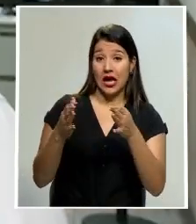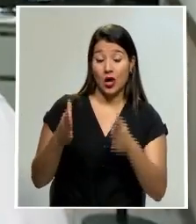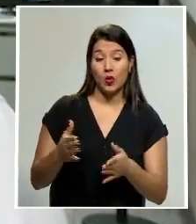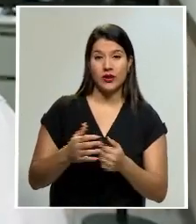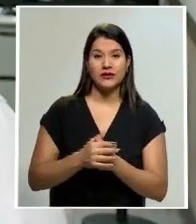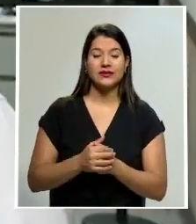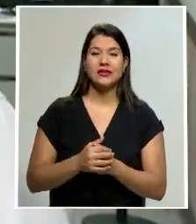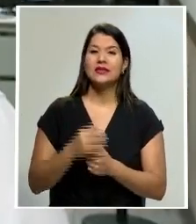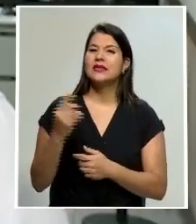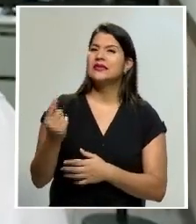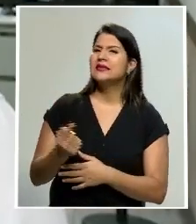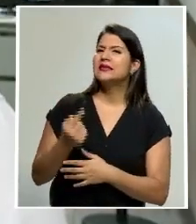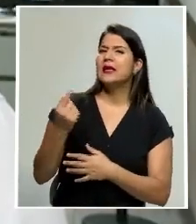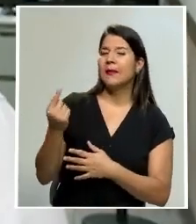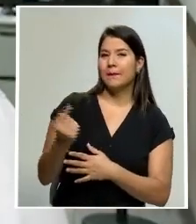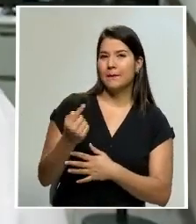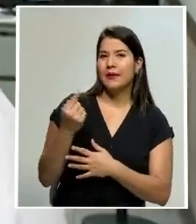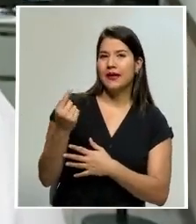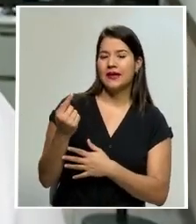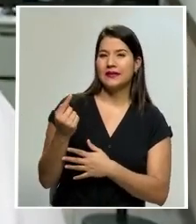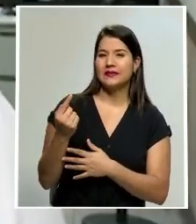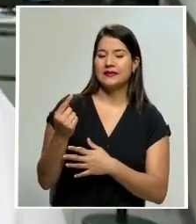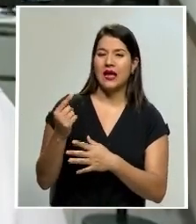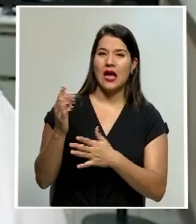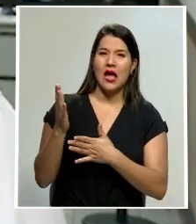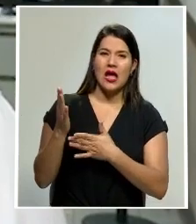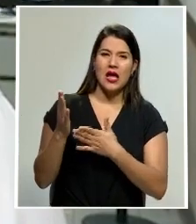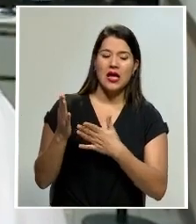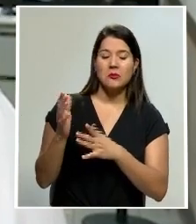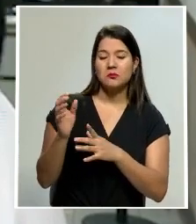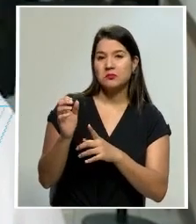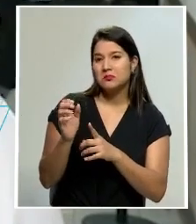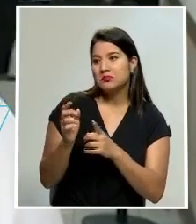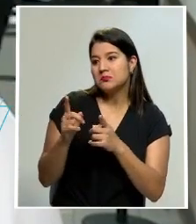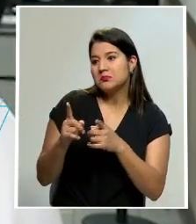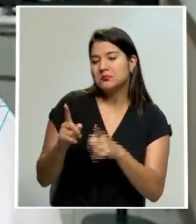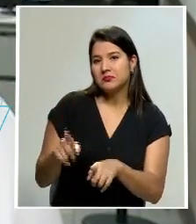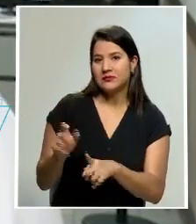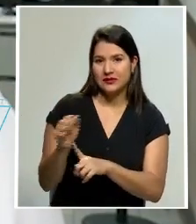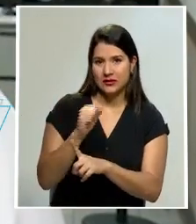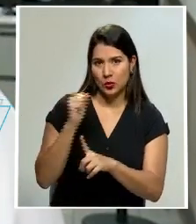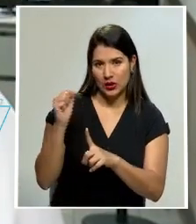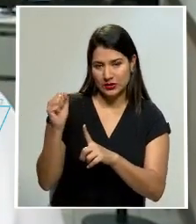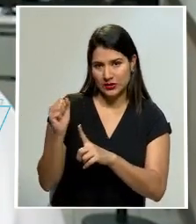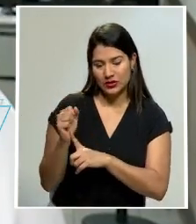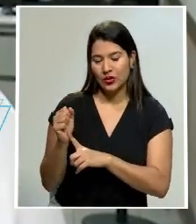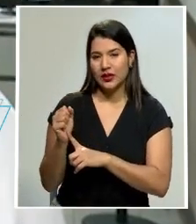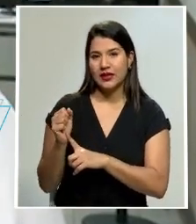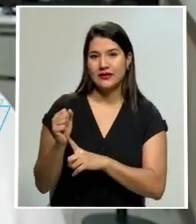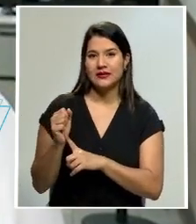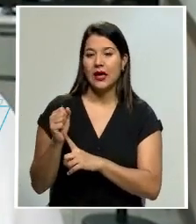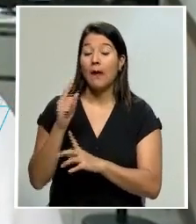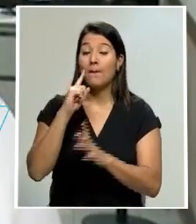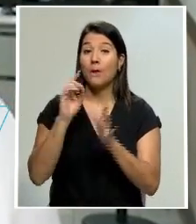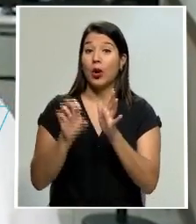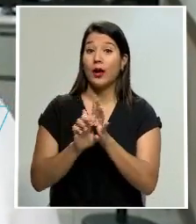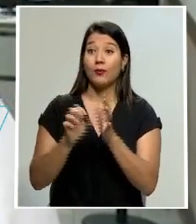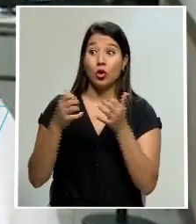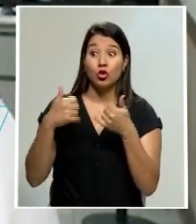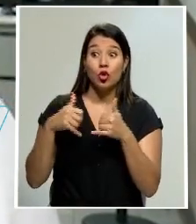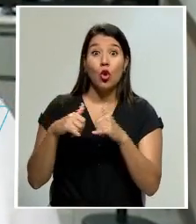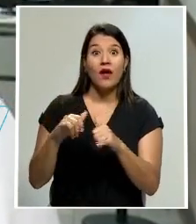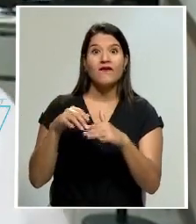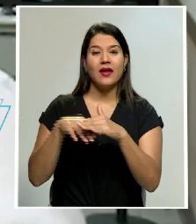algunas circunstancias, dijéramos sui generis en la cuestión, está el tema de que todavía están en